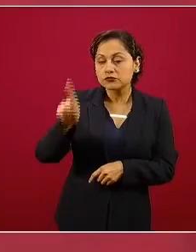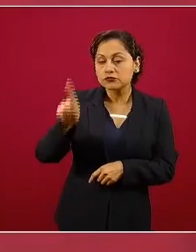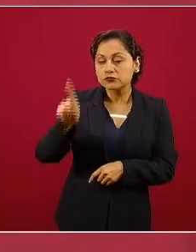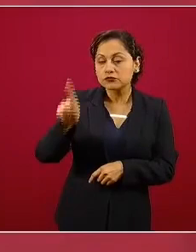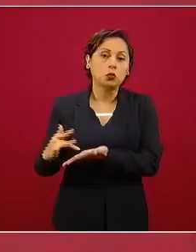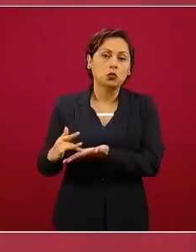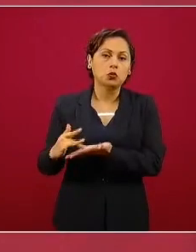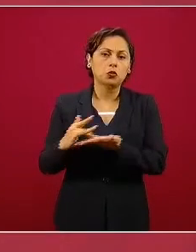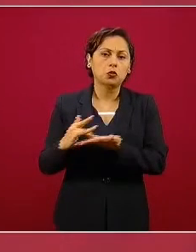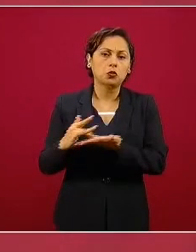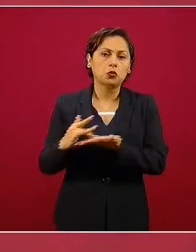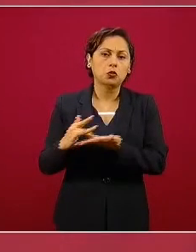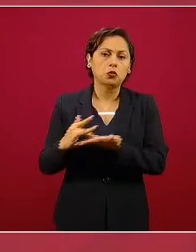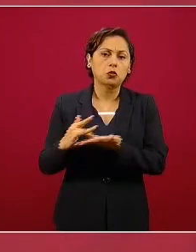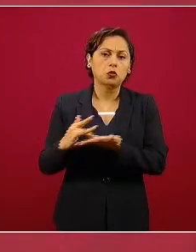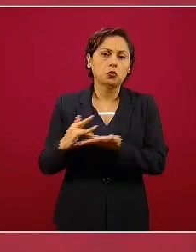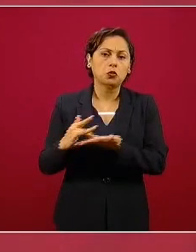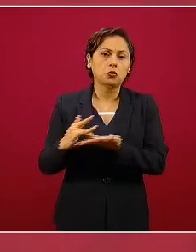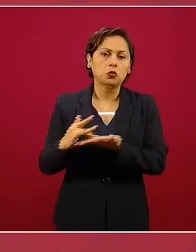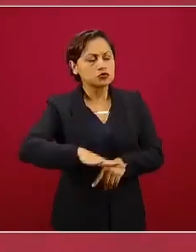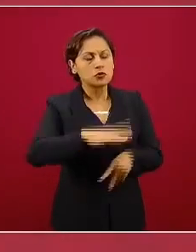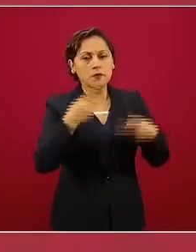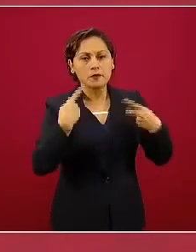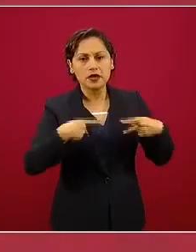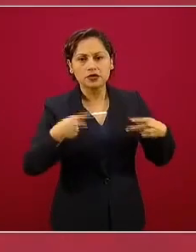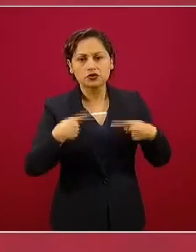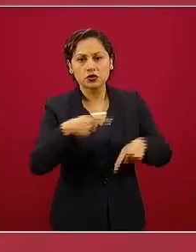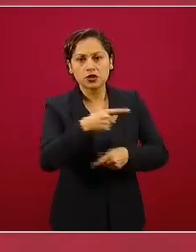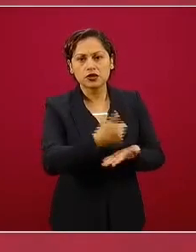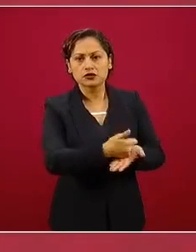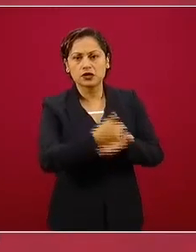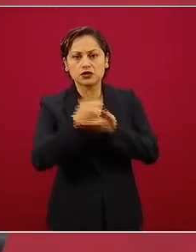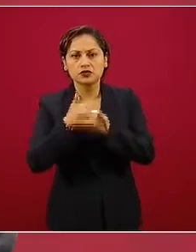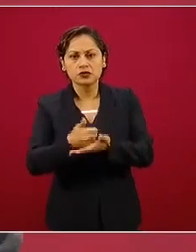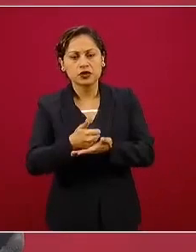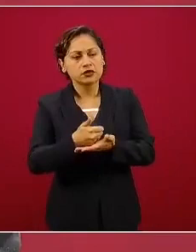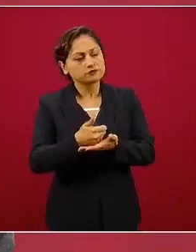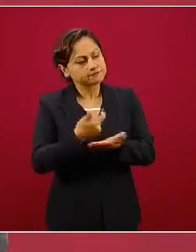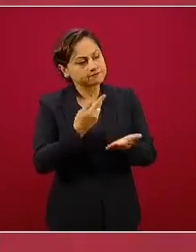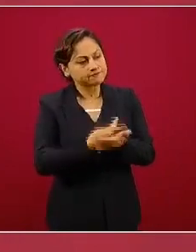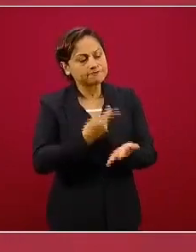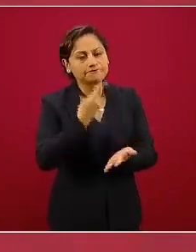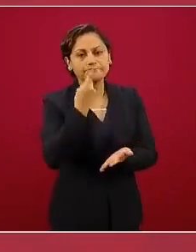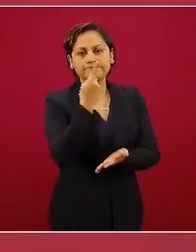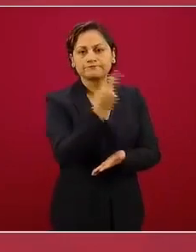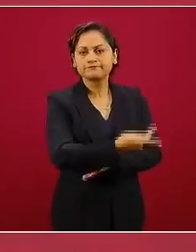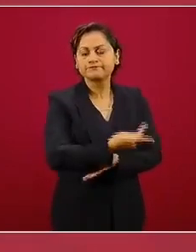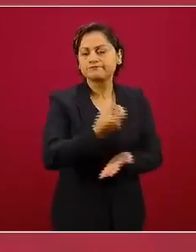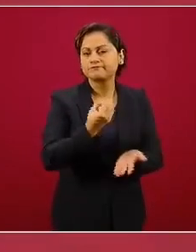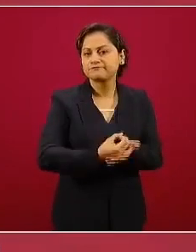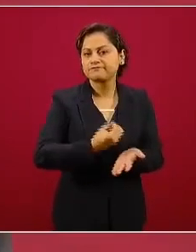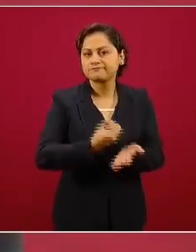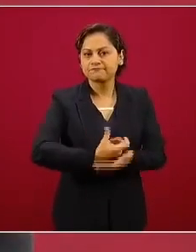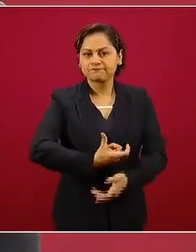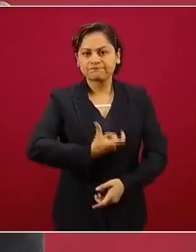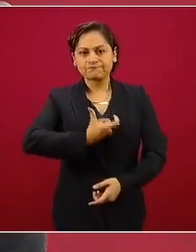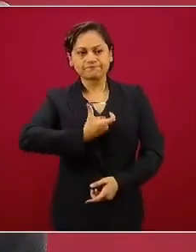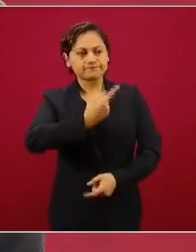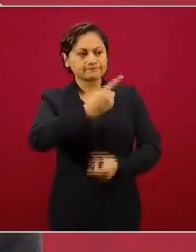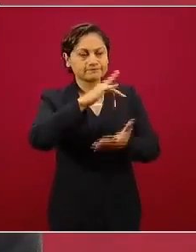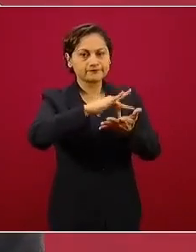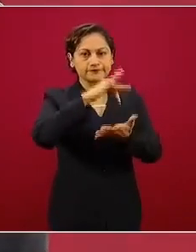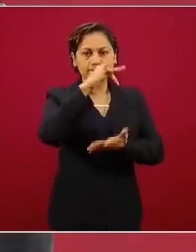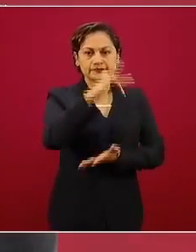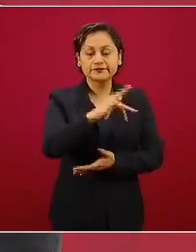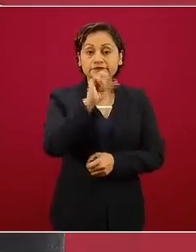pueblo, medalla de plata a los médicos, a las enfermeras que